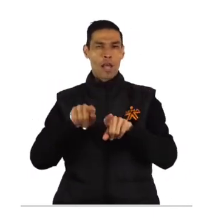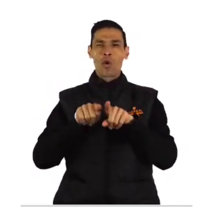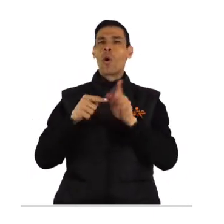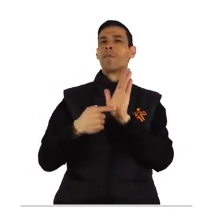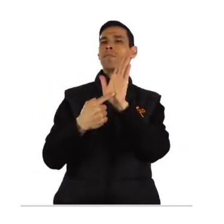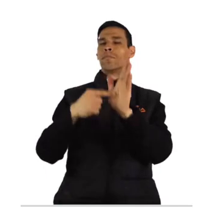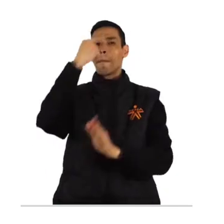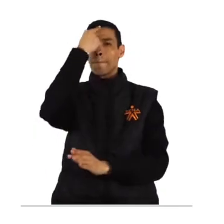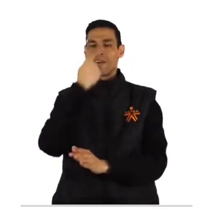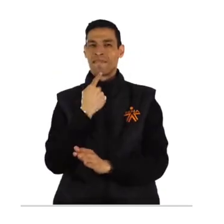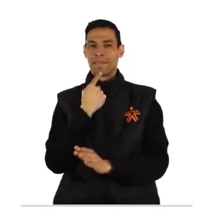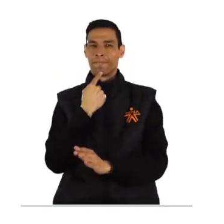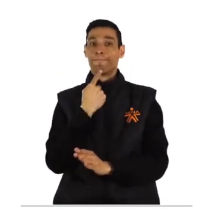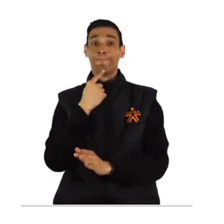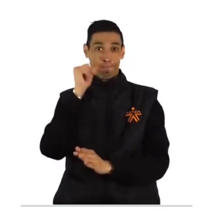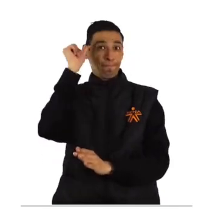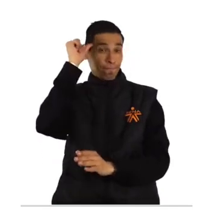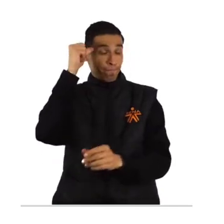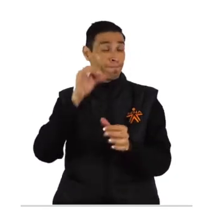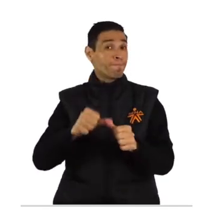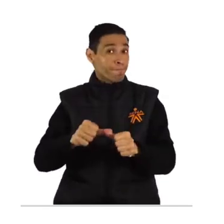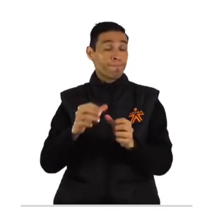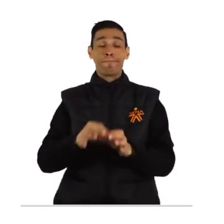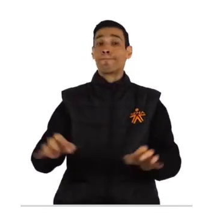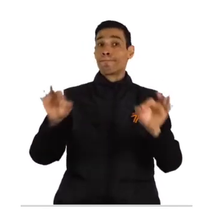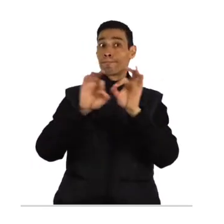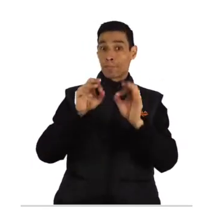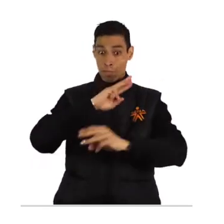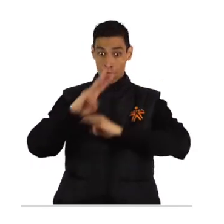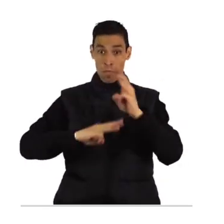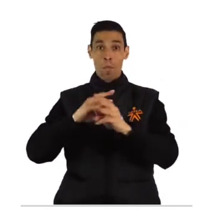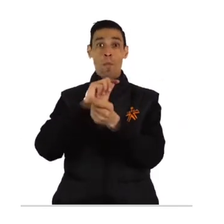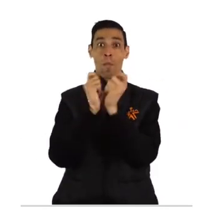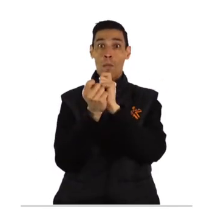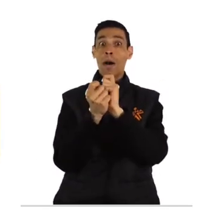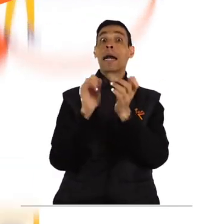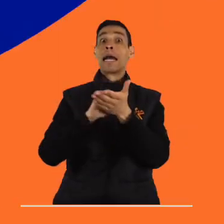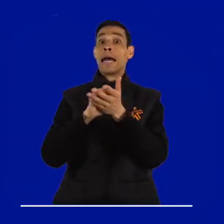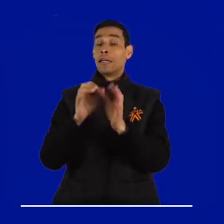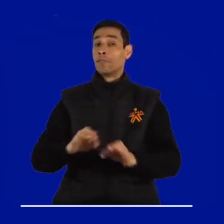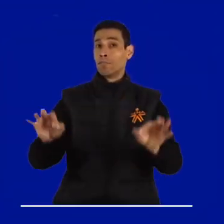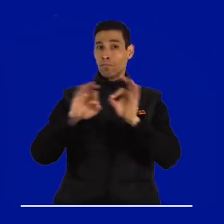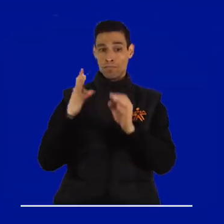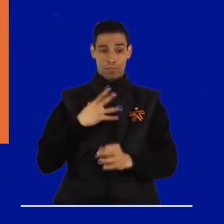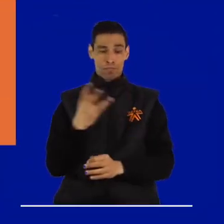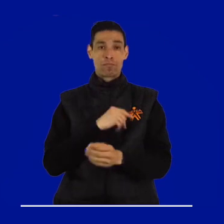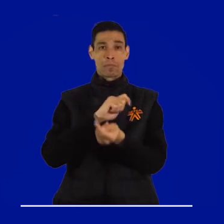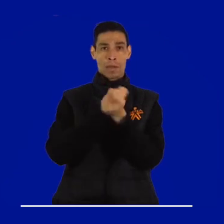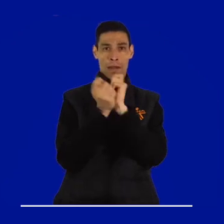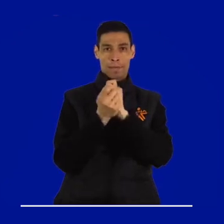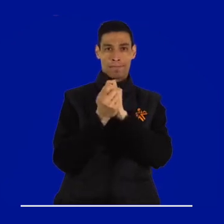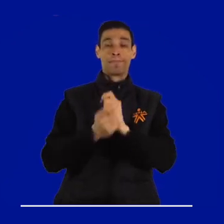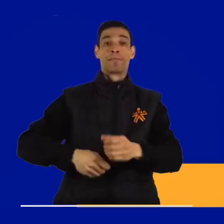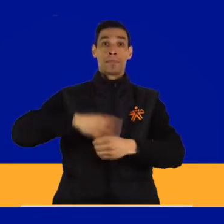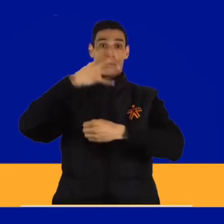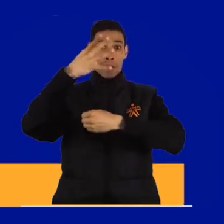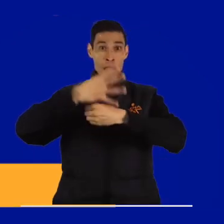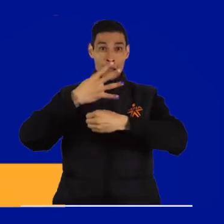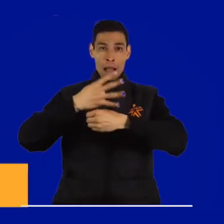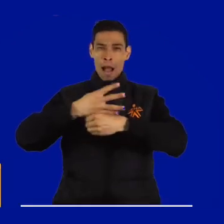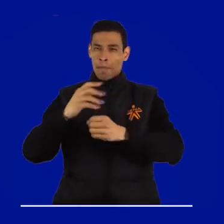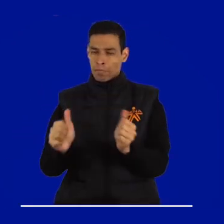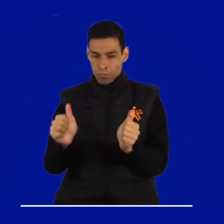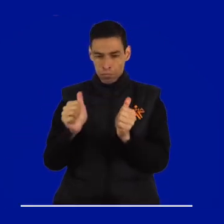sociales y recuerda el mundo ha cambiado y con él debes cambiar tú en la agencia pública de empleo